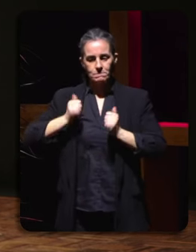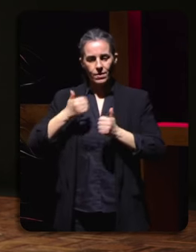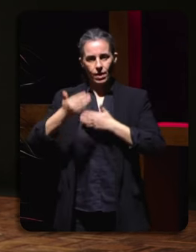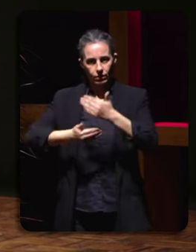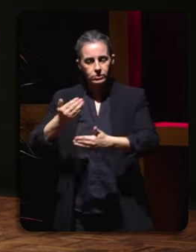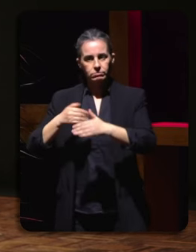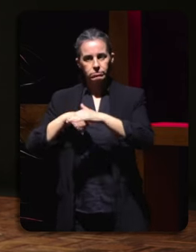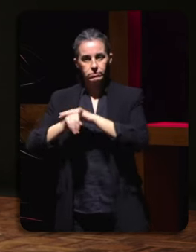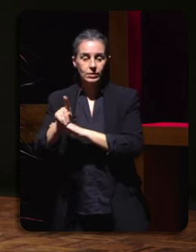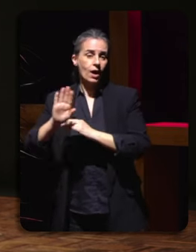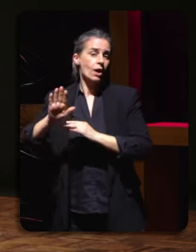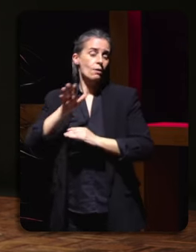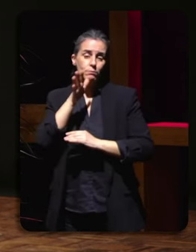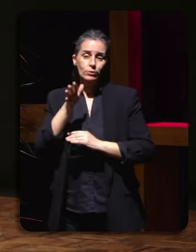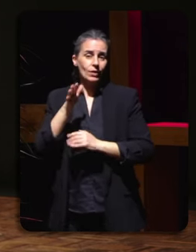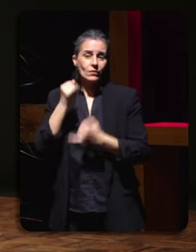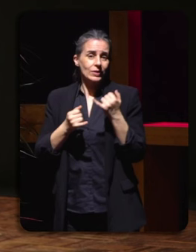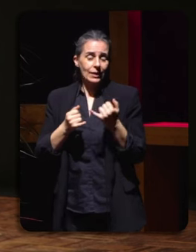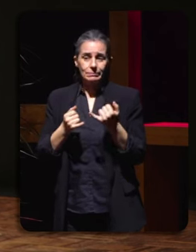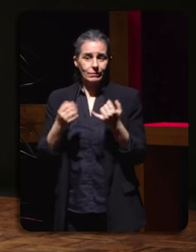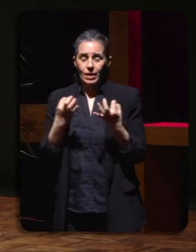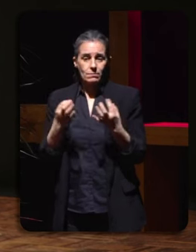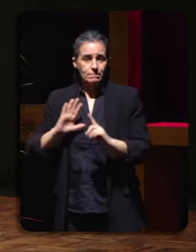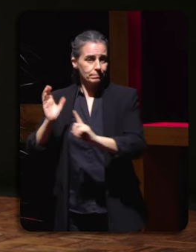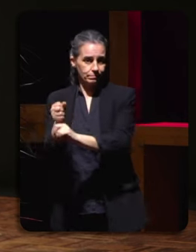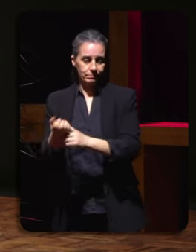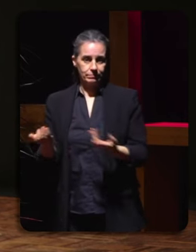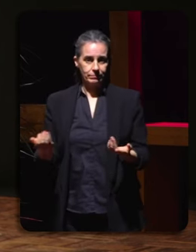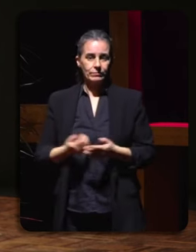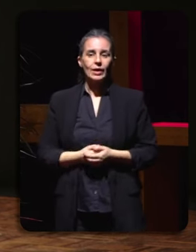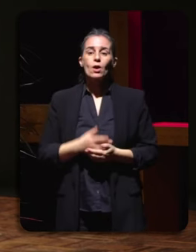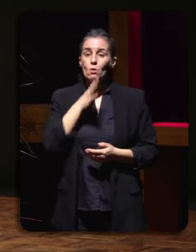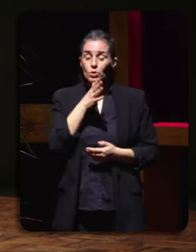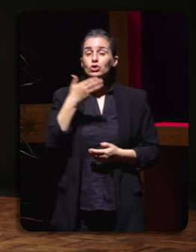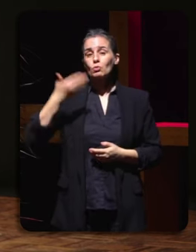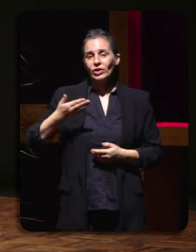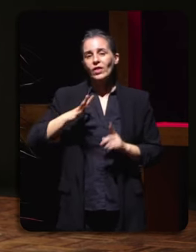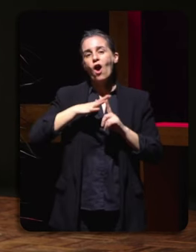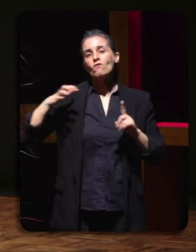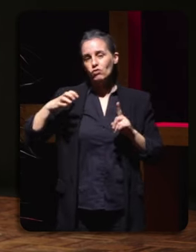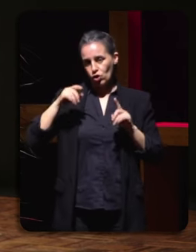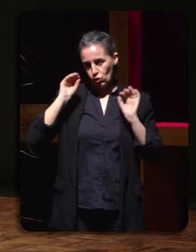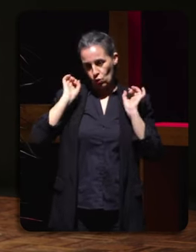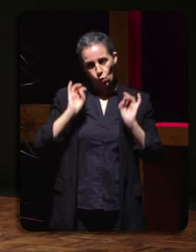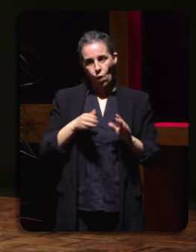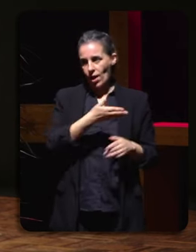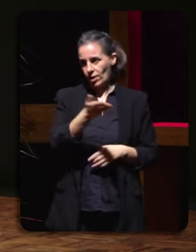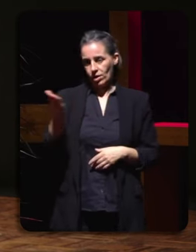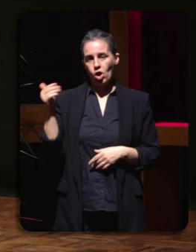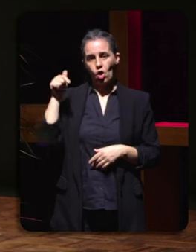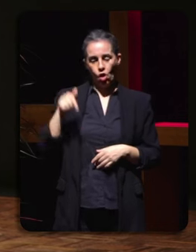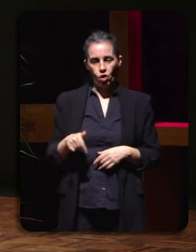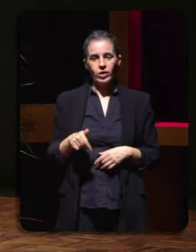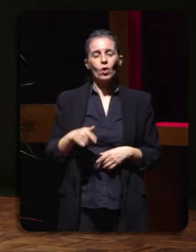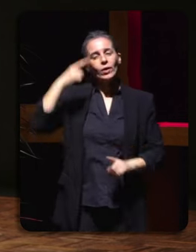nunca vamos a chegar a nada por eso tamén me parece moi importante foros como este para escoitar as